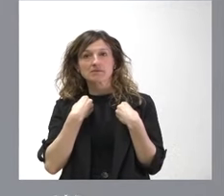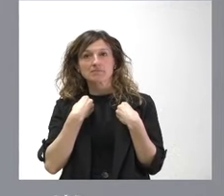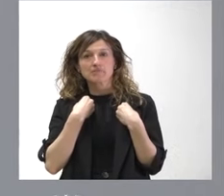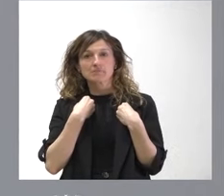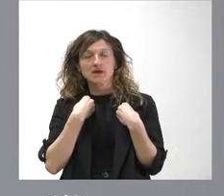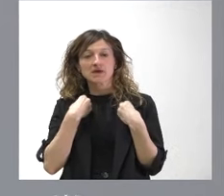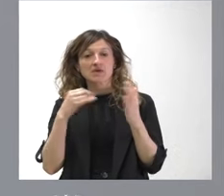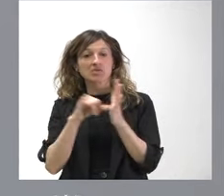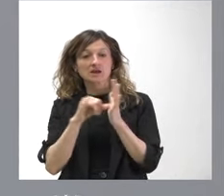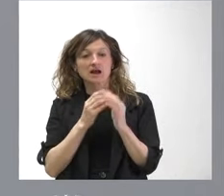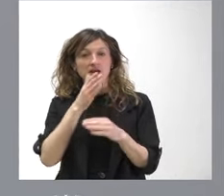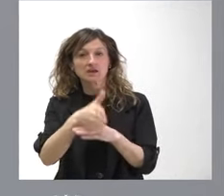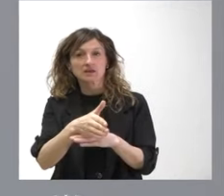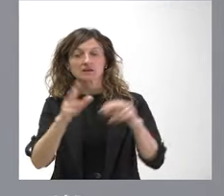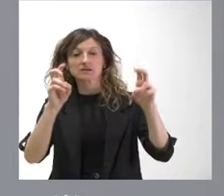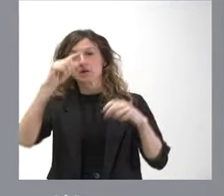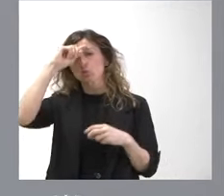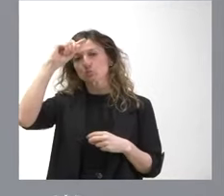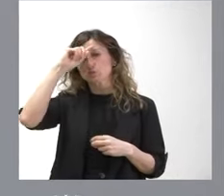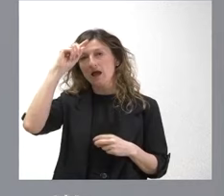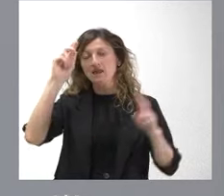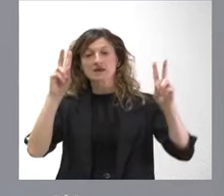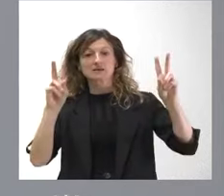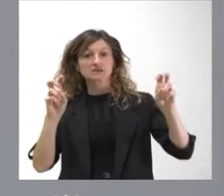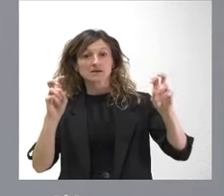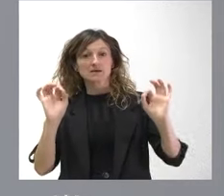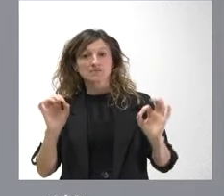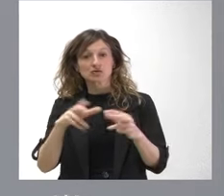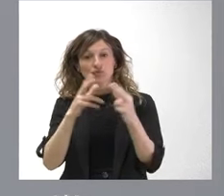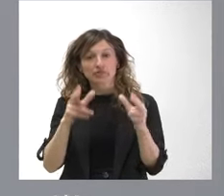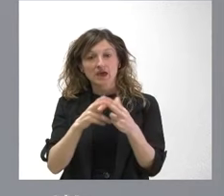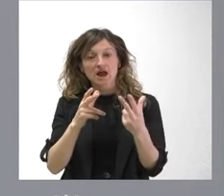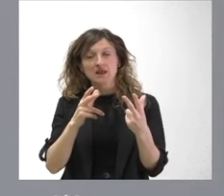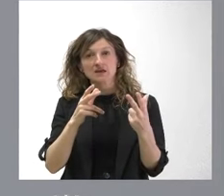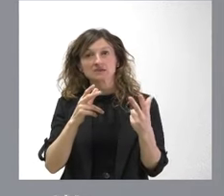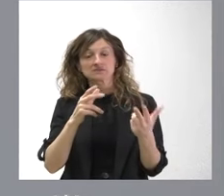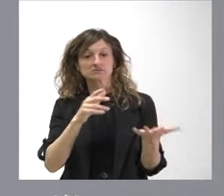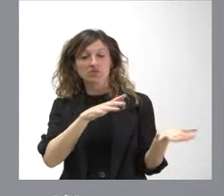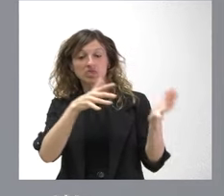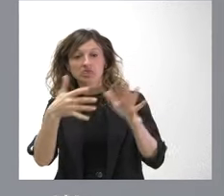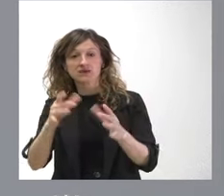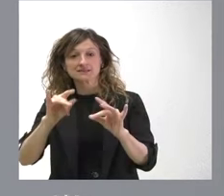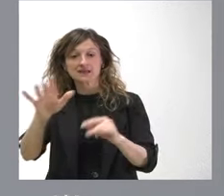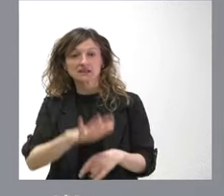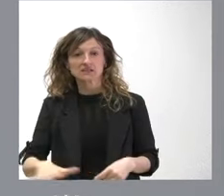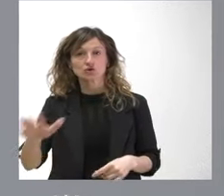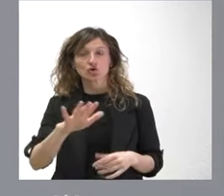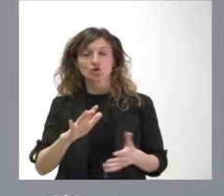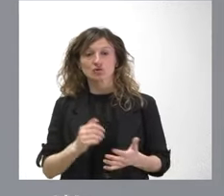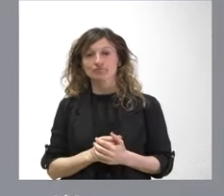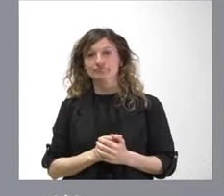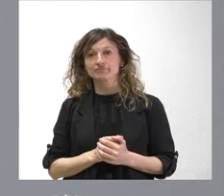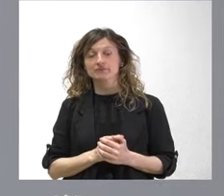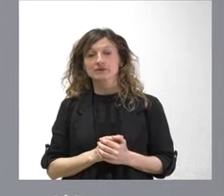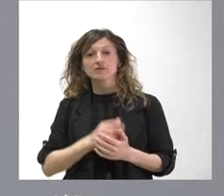acercar los aspectos culturales y los aspectos sociales a su propio territorio esto es lo que hacemos por tanto